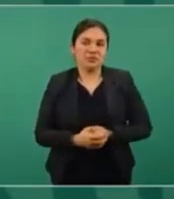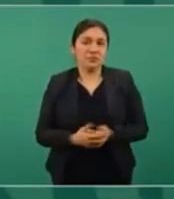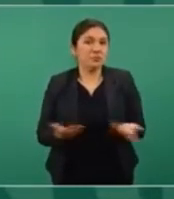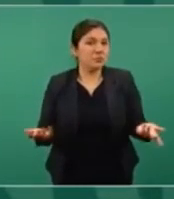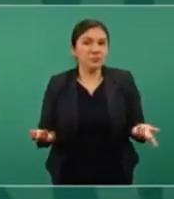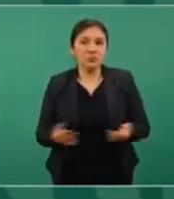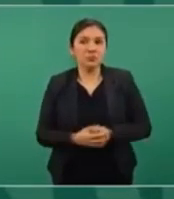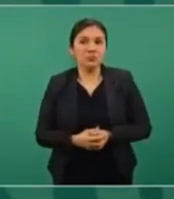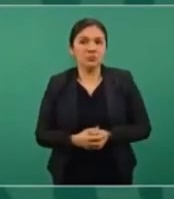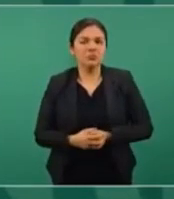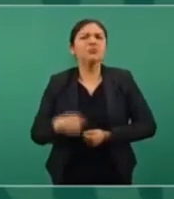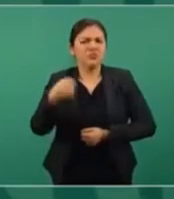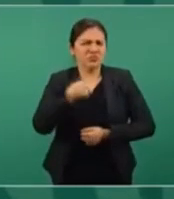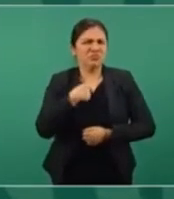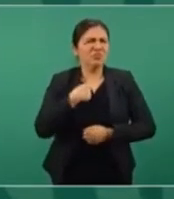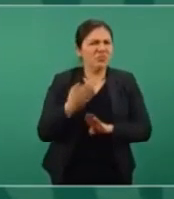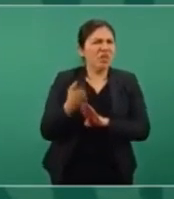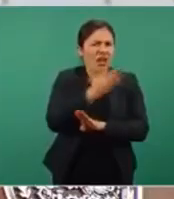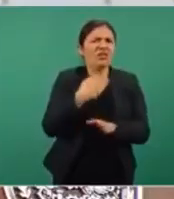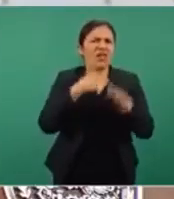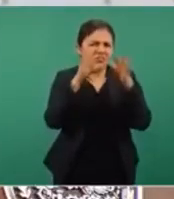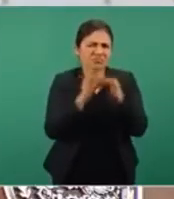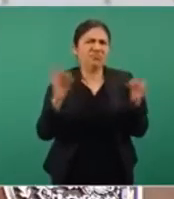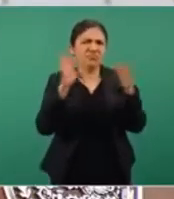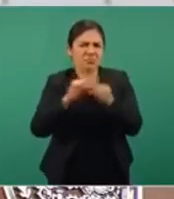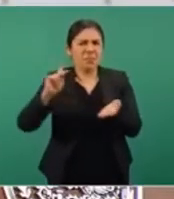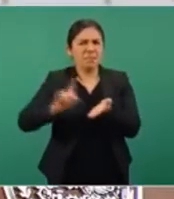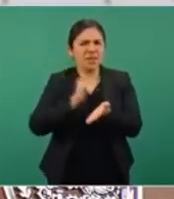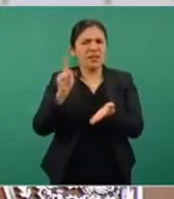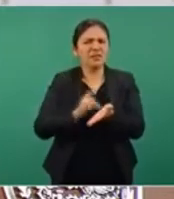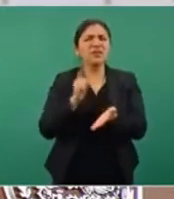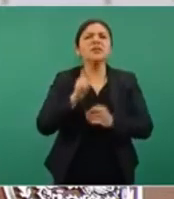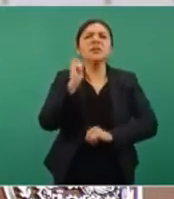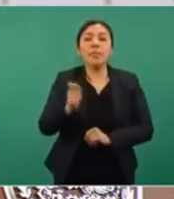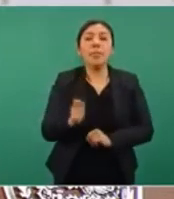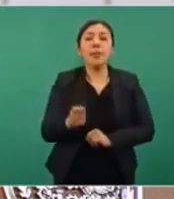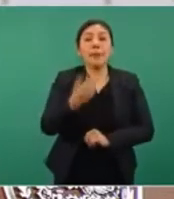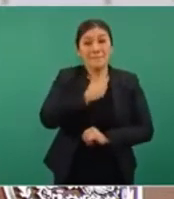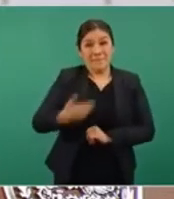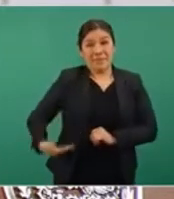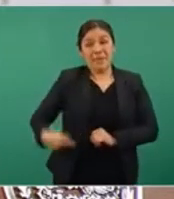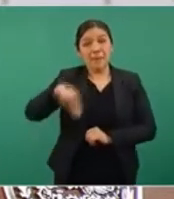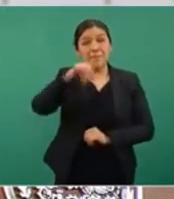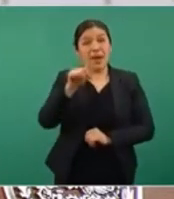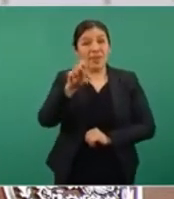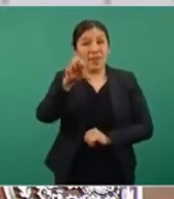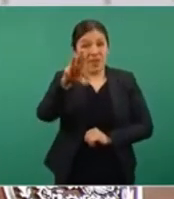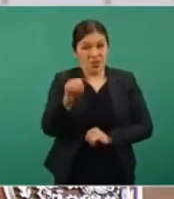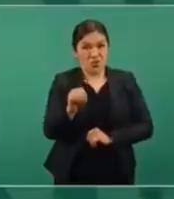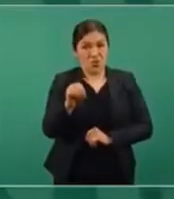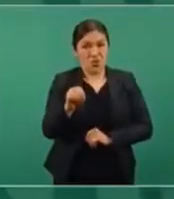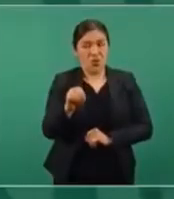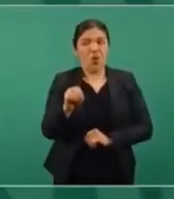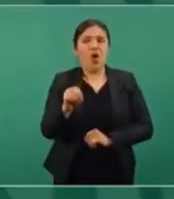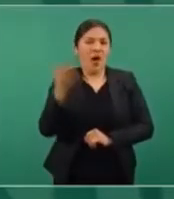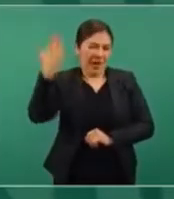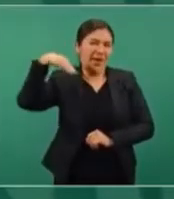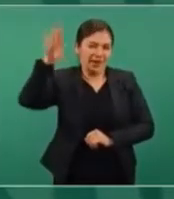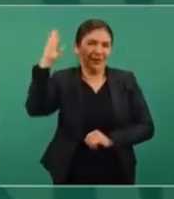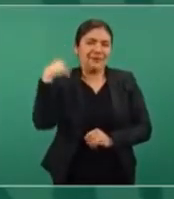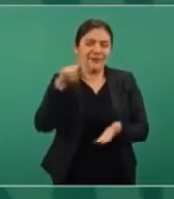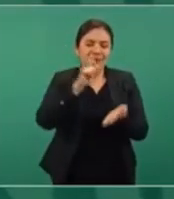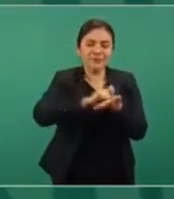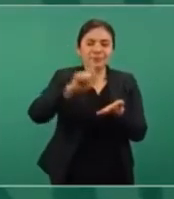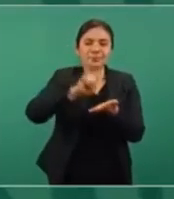yo he hecho referencia en otras ocasiones de cómo el presidente Madero le escribía a los